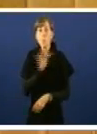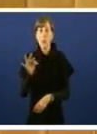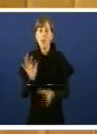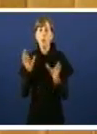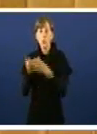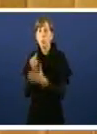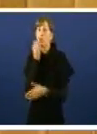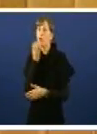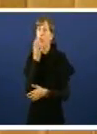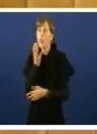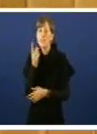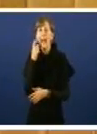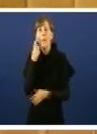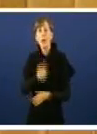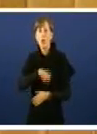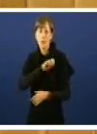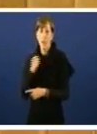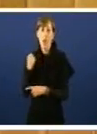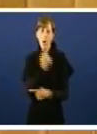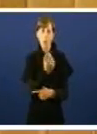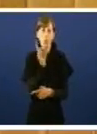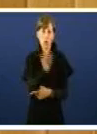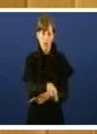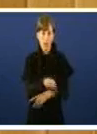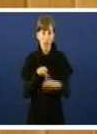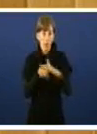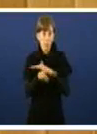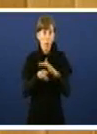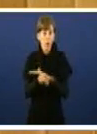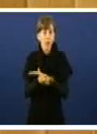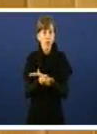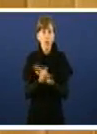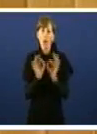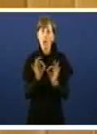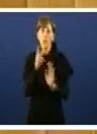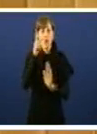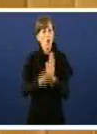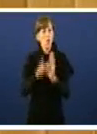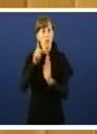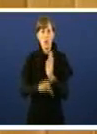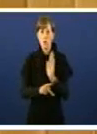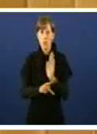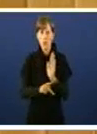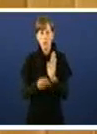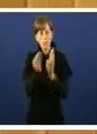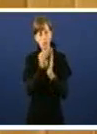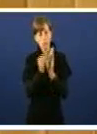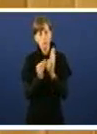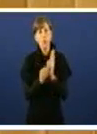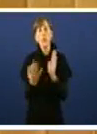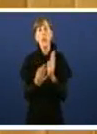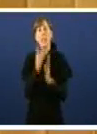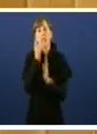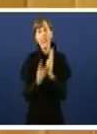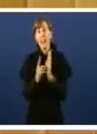Socialista desde o Banco de España. Este proceso ten os seus fitos normativos e os seus fitos normativos son os decretos